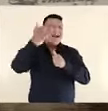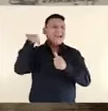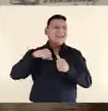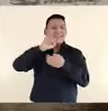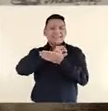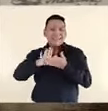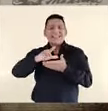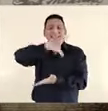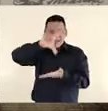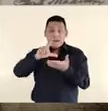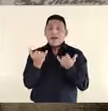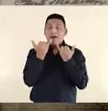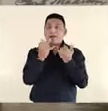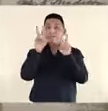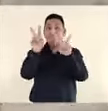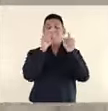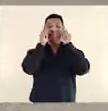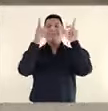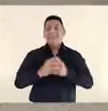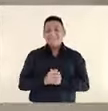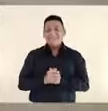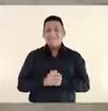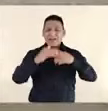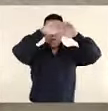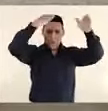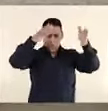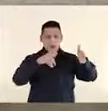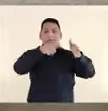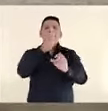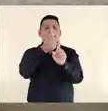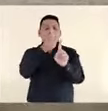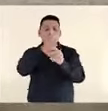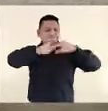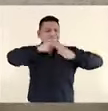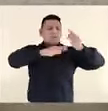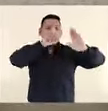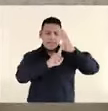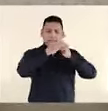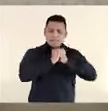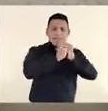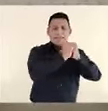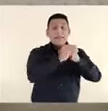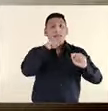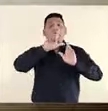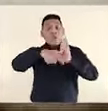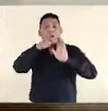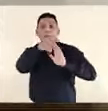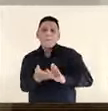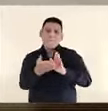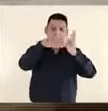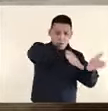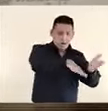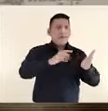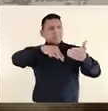recuerdos de la Santa Limeña, que aún podemos admirar. Está la ermita que ella misma construyó para entrar en oración, en la que